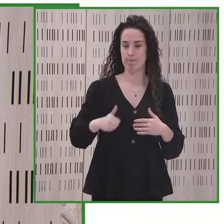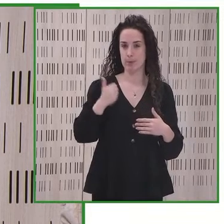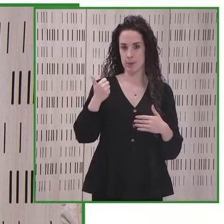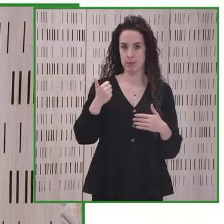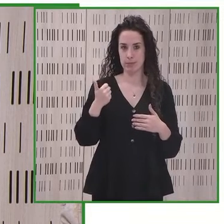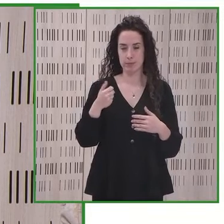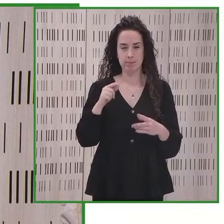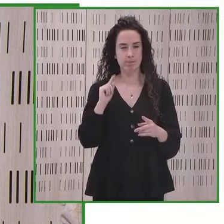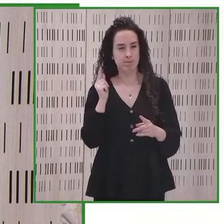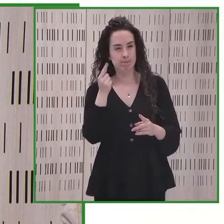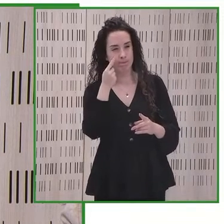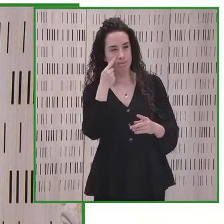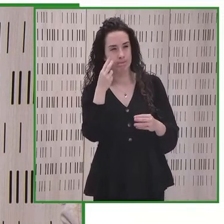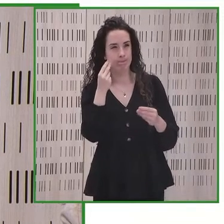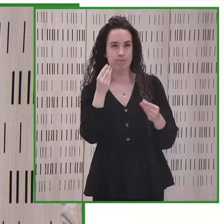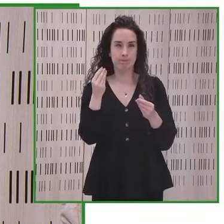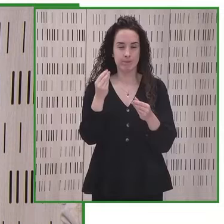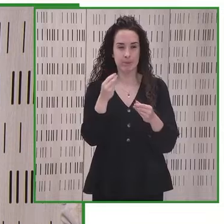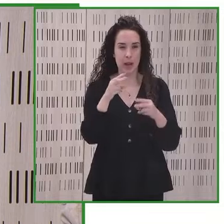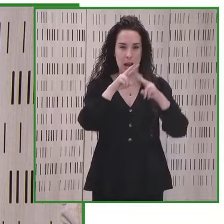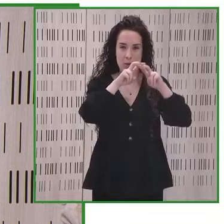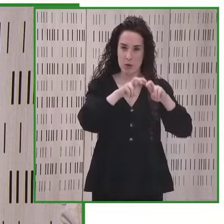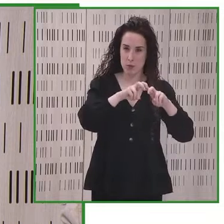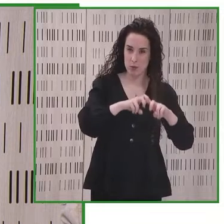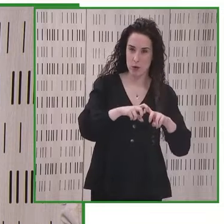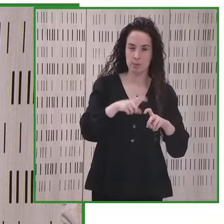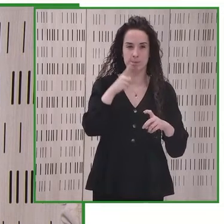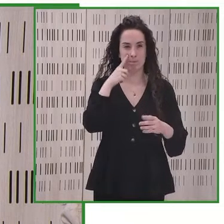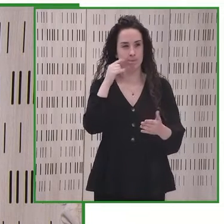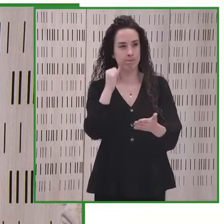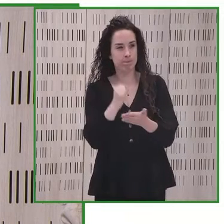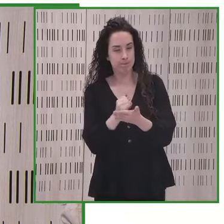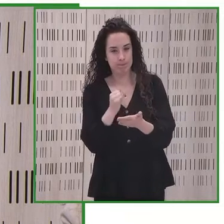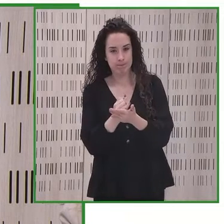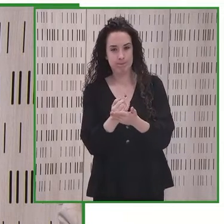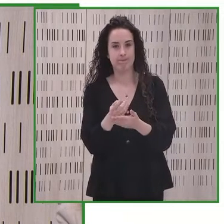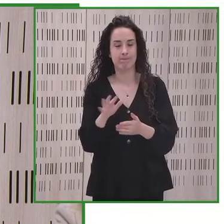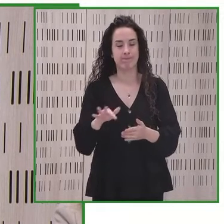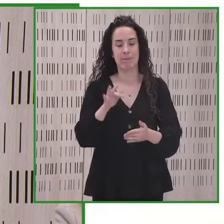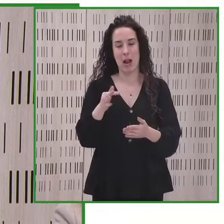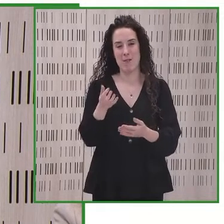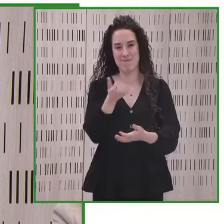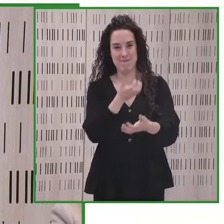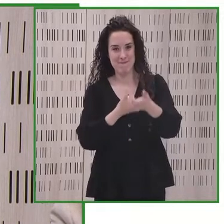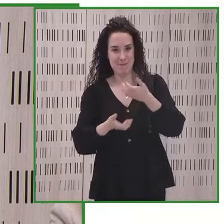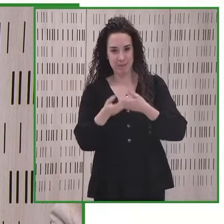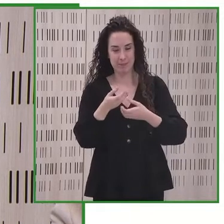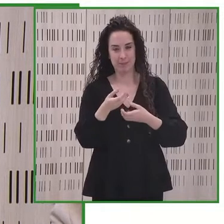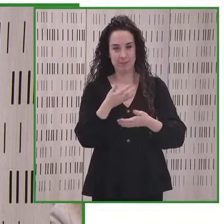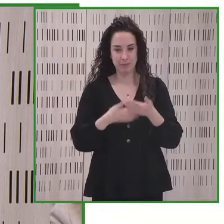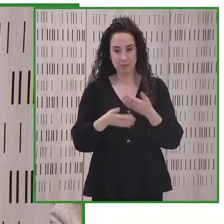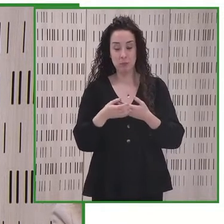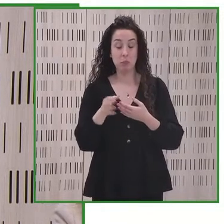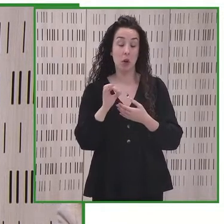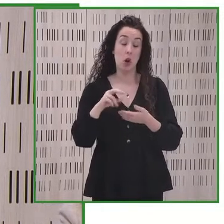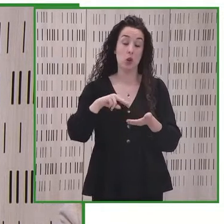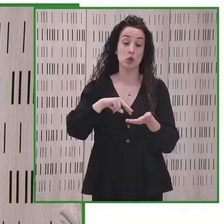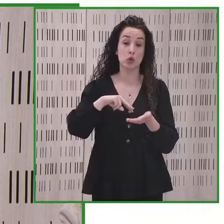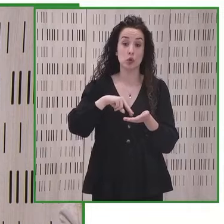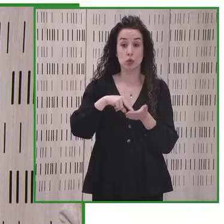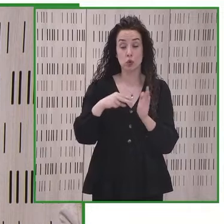un trabajo de calidad, una investigación de calidad, así como